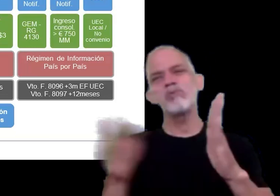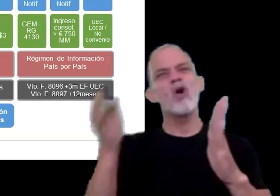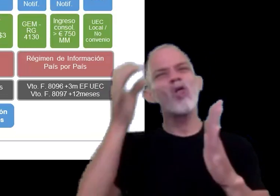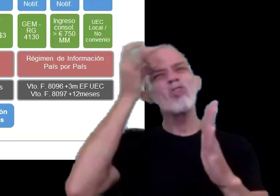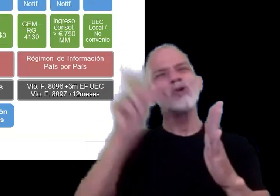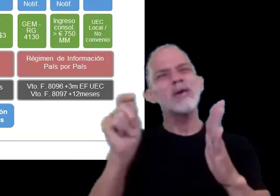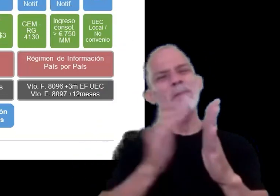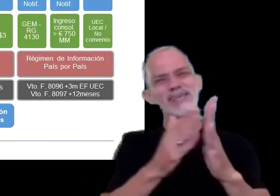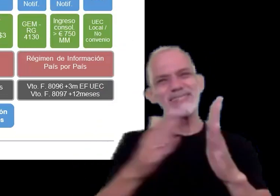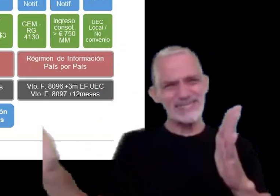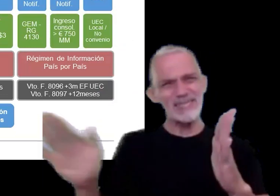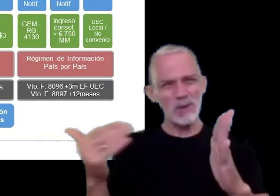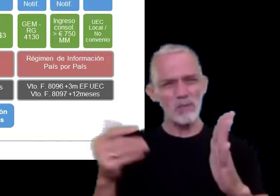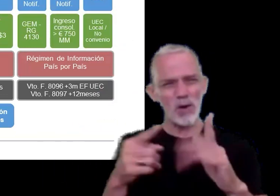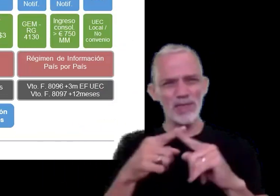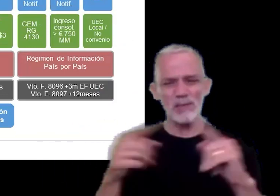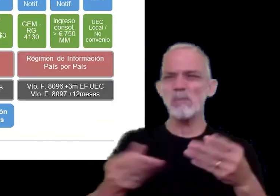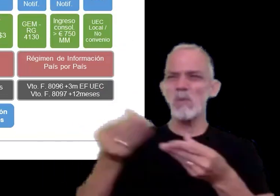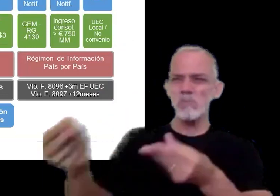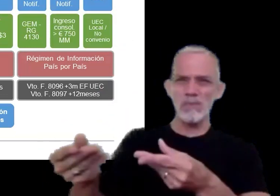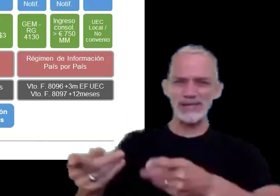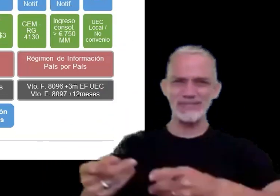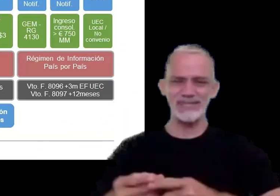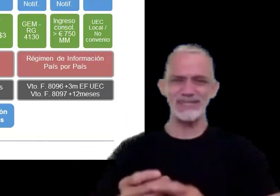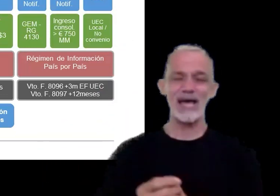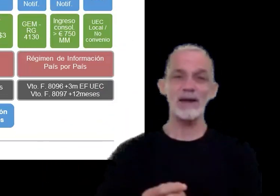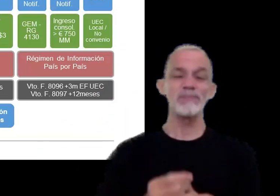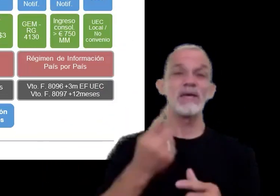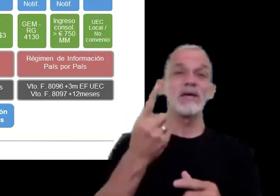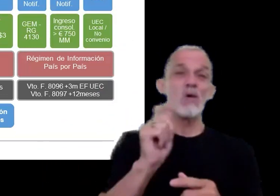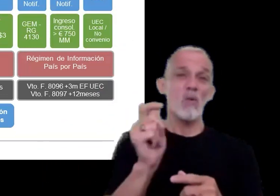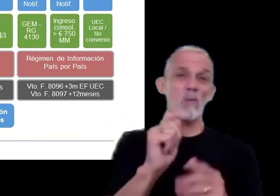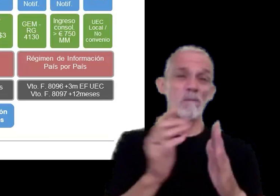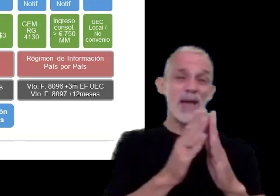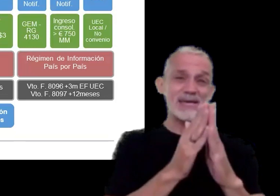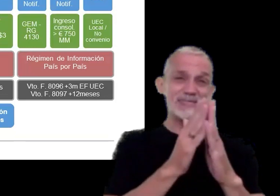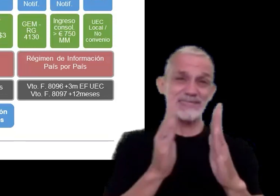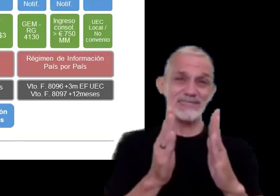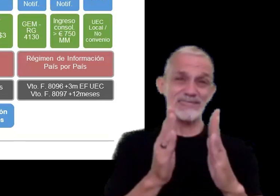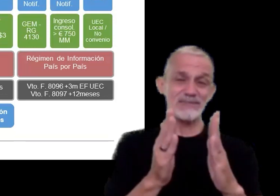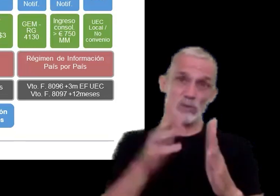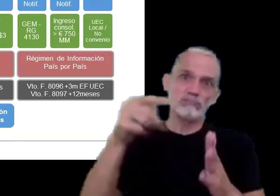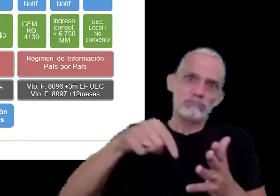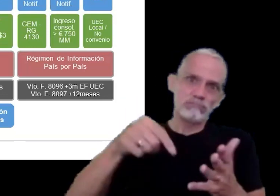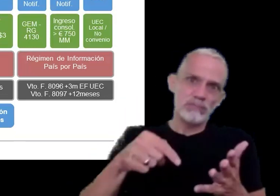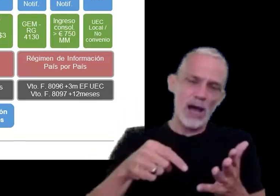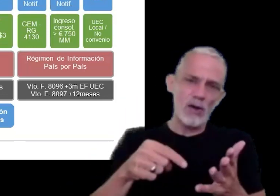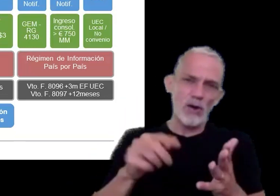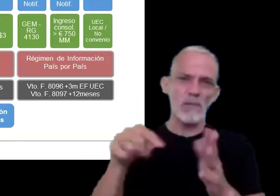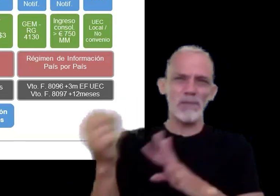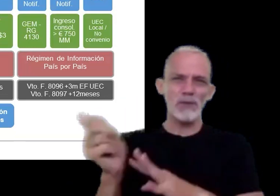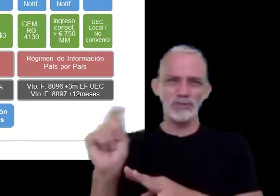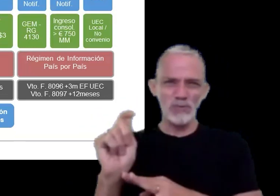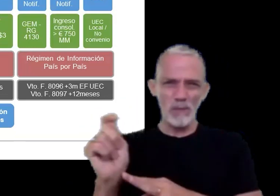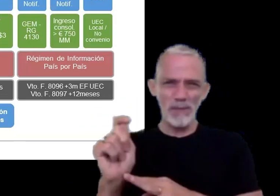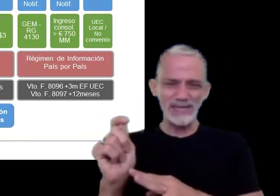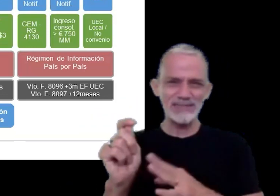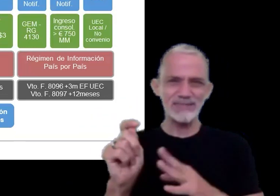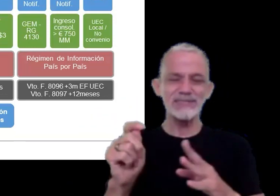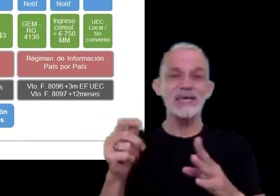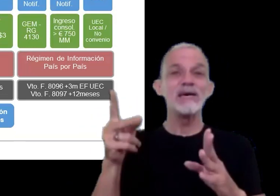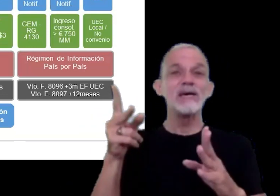en en el próximo mes bueno actualmente y en el próximo mes se están